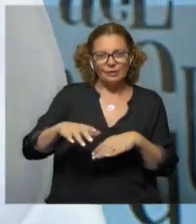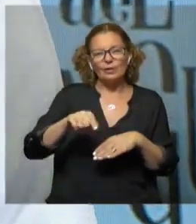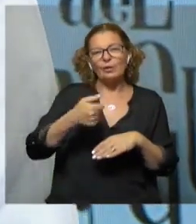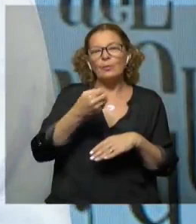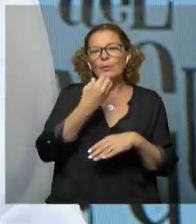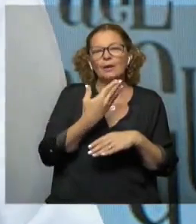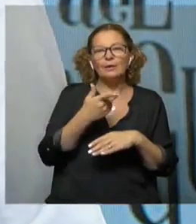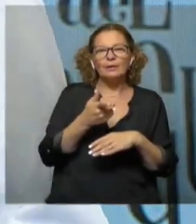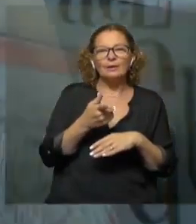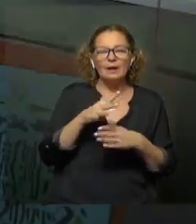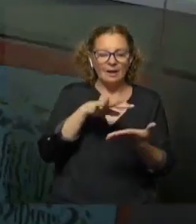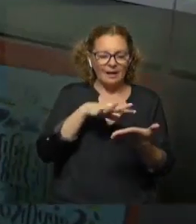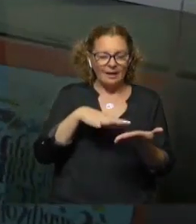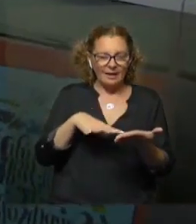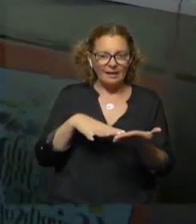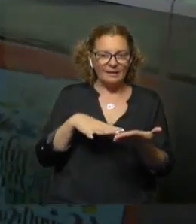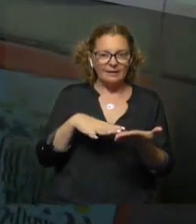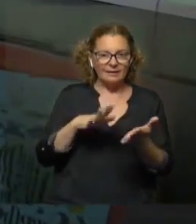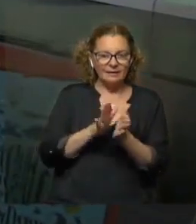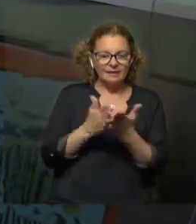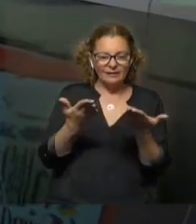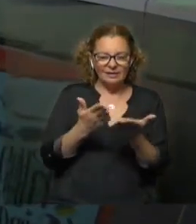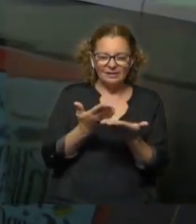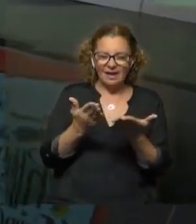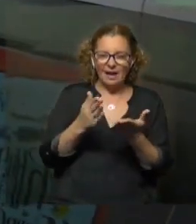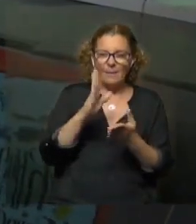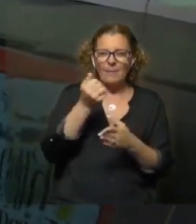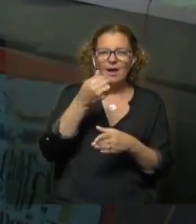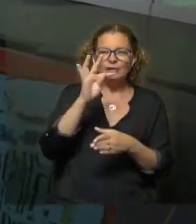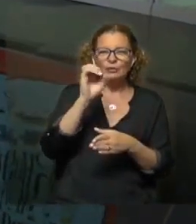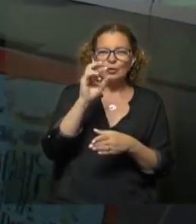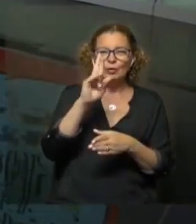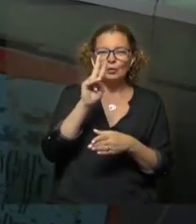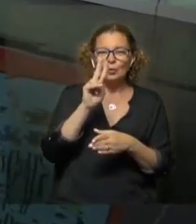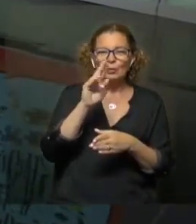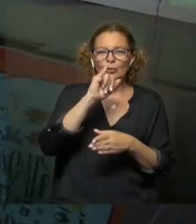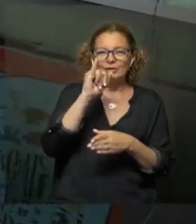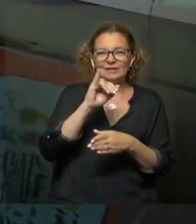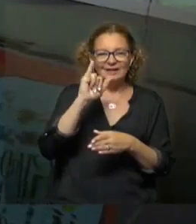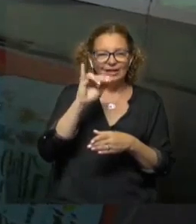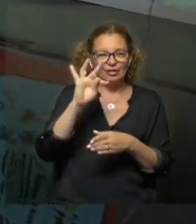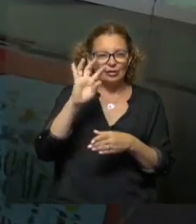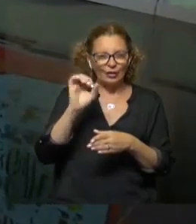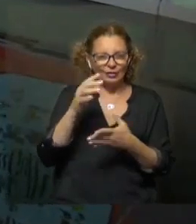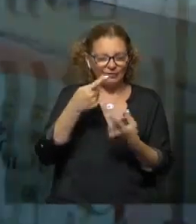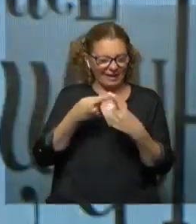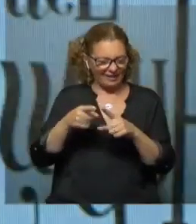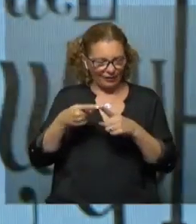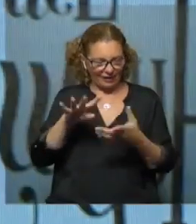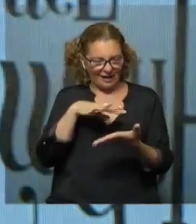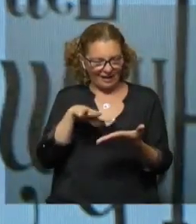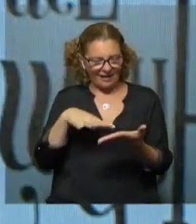bueno, leer mi época las revistas de Paturucito y todo ese tipo de cosas. Y bueno,